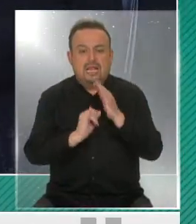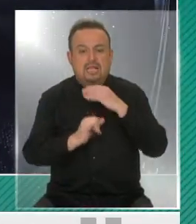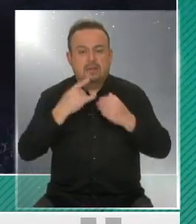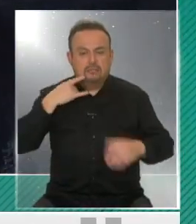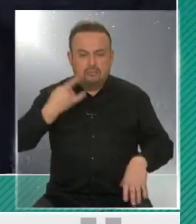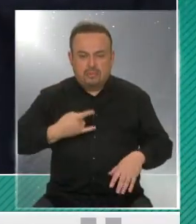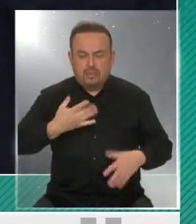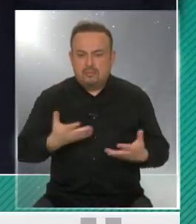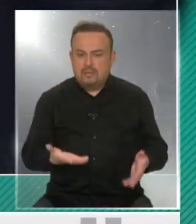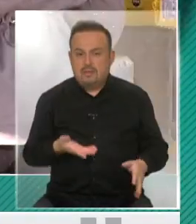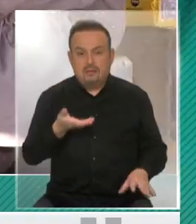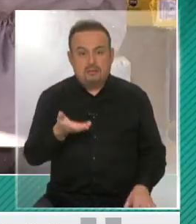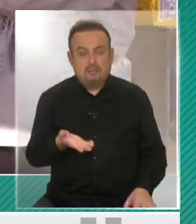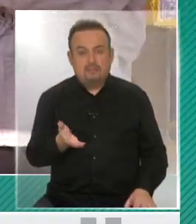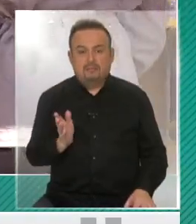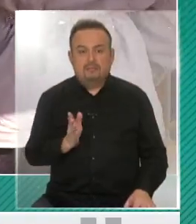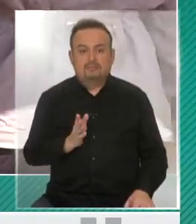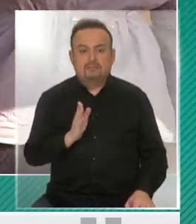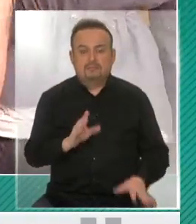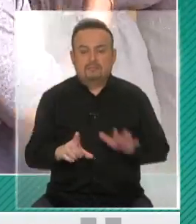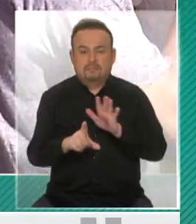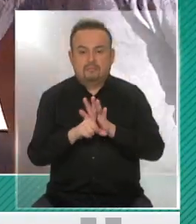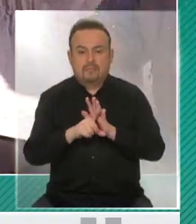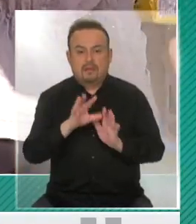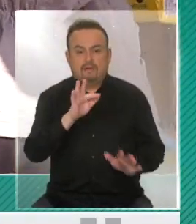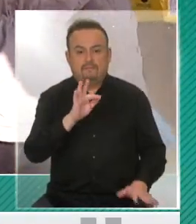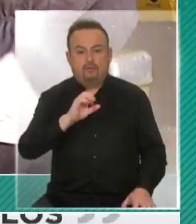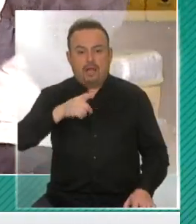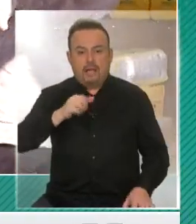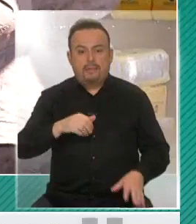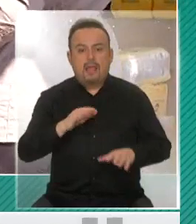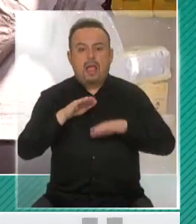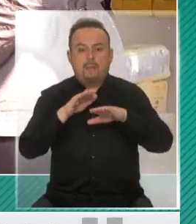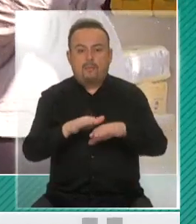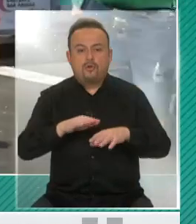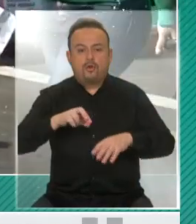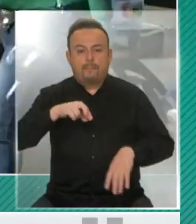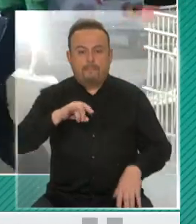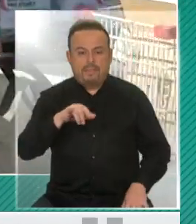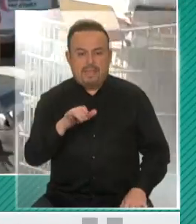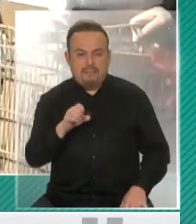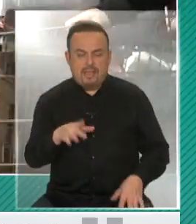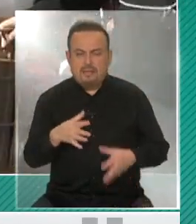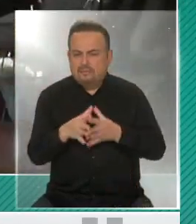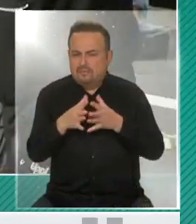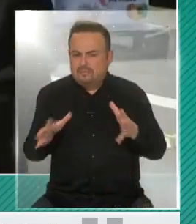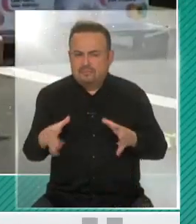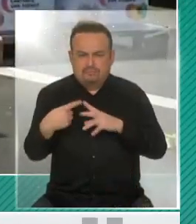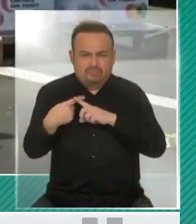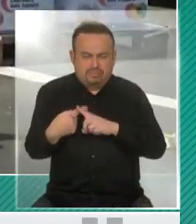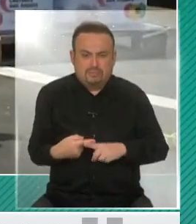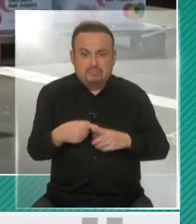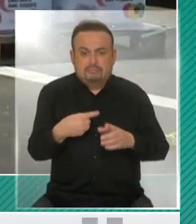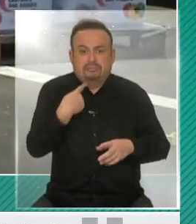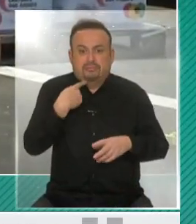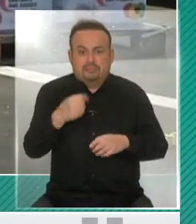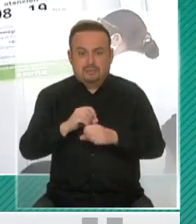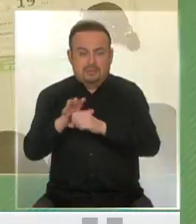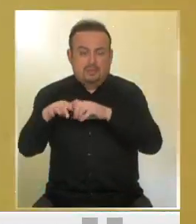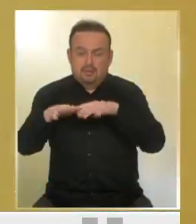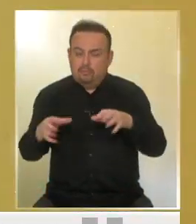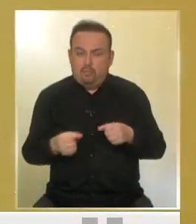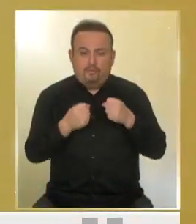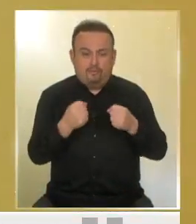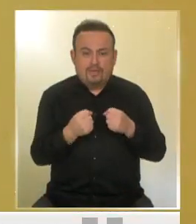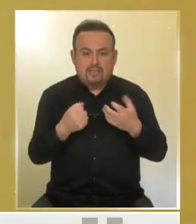emergencia, estamos también con la ley del FOGAPE para apoyar a las pymes. Esto es un esfuerzo gigantesco porque el impacto de la pandemia es muy,